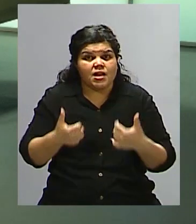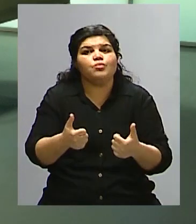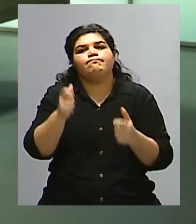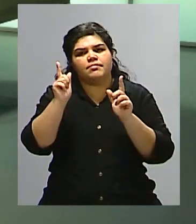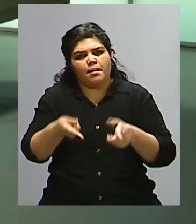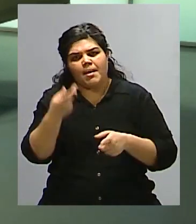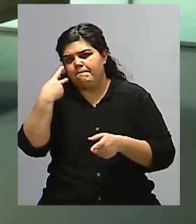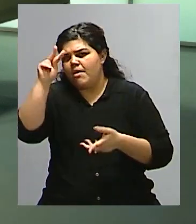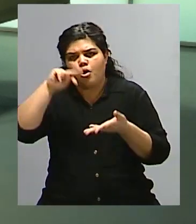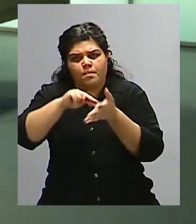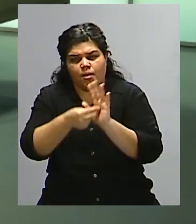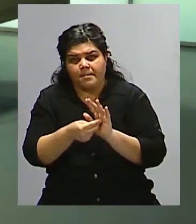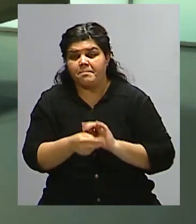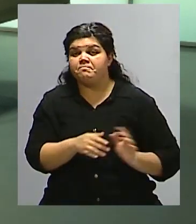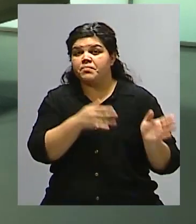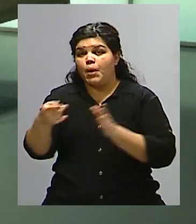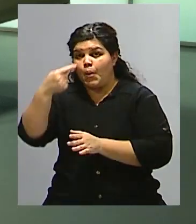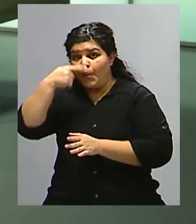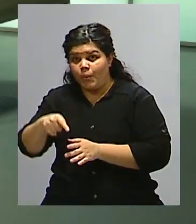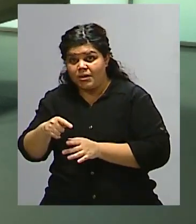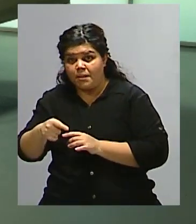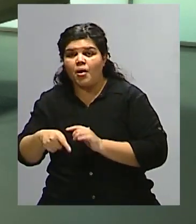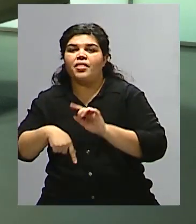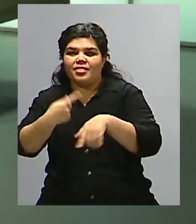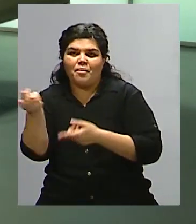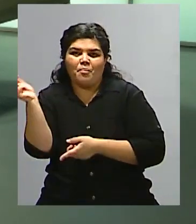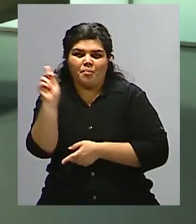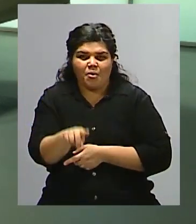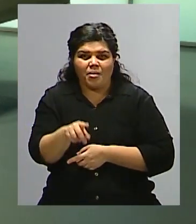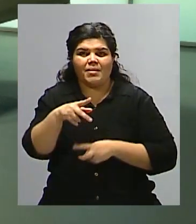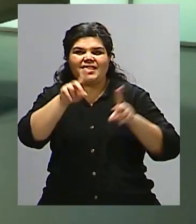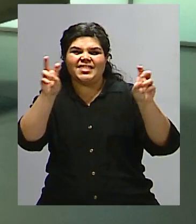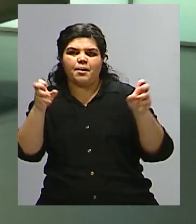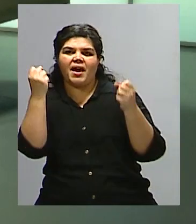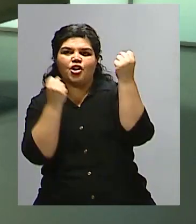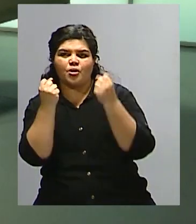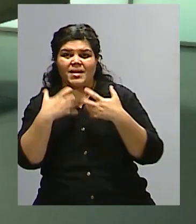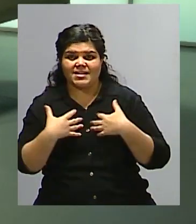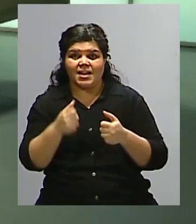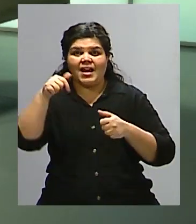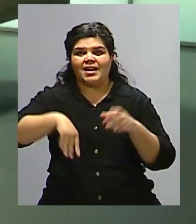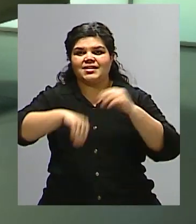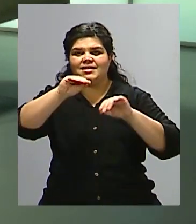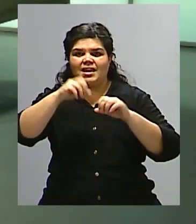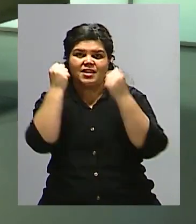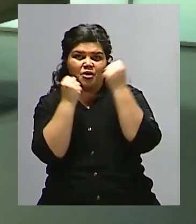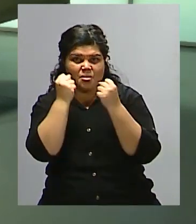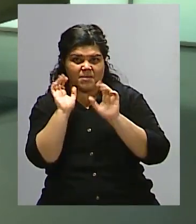a una nueva pausa. Nos queda el último bloque y vamos a seguir hablando de esto que es Economía y Salud, aquí en Chate Económico.